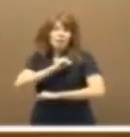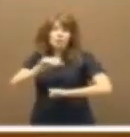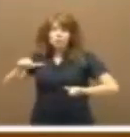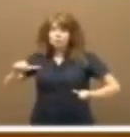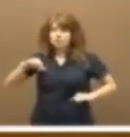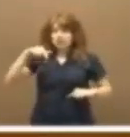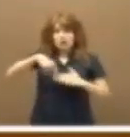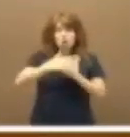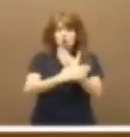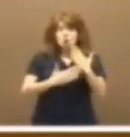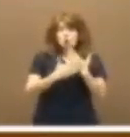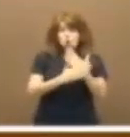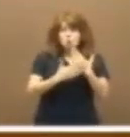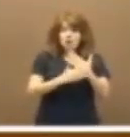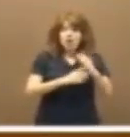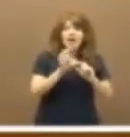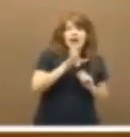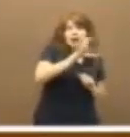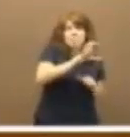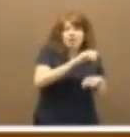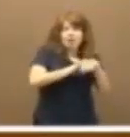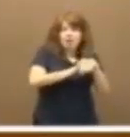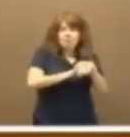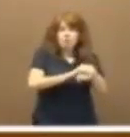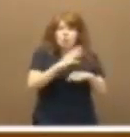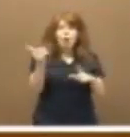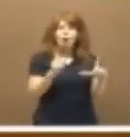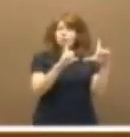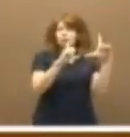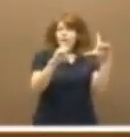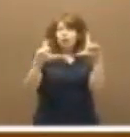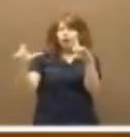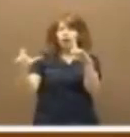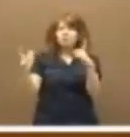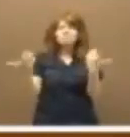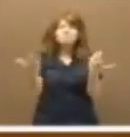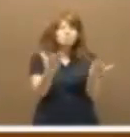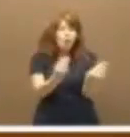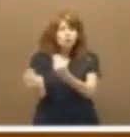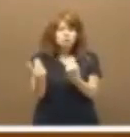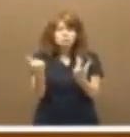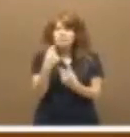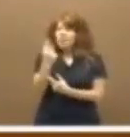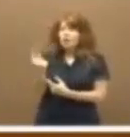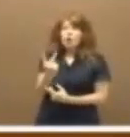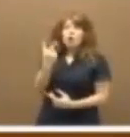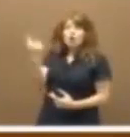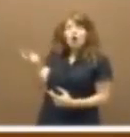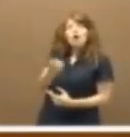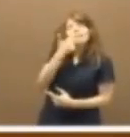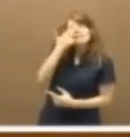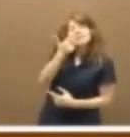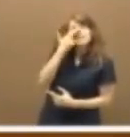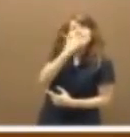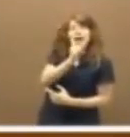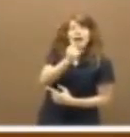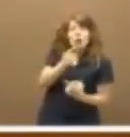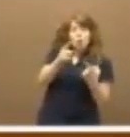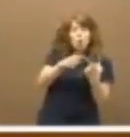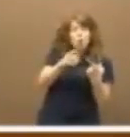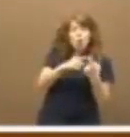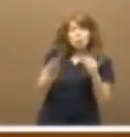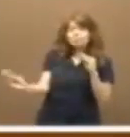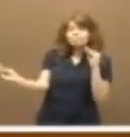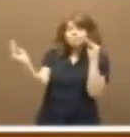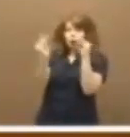que hoy gobierna en el país amigo. Porque se hicieron muchas fotos, pero no les dijeron que ellos tenían dos intereses, uno